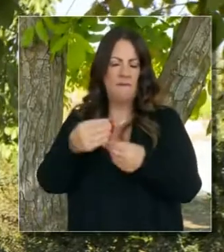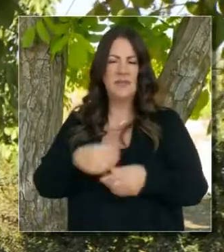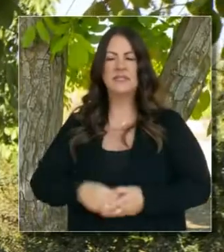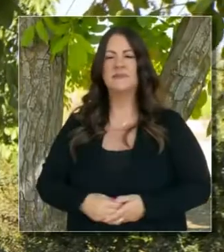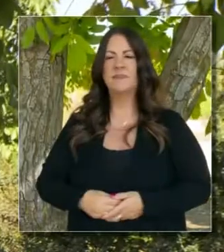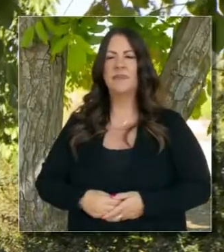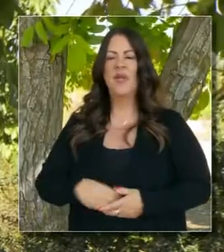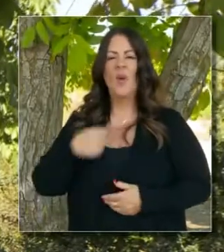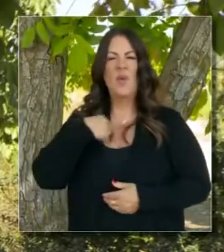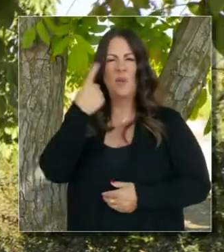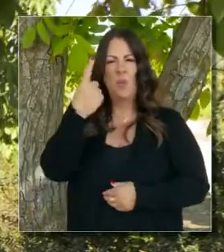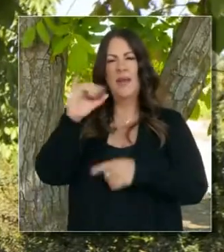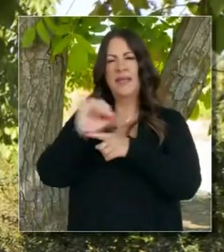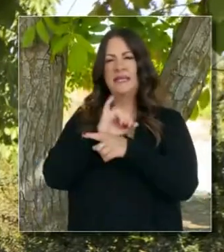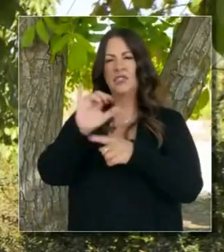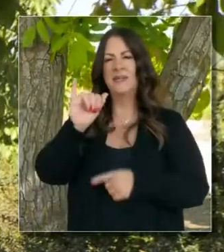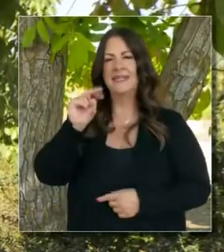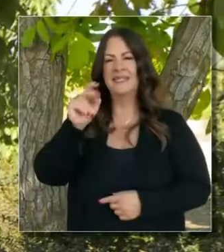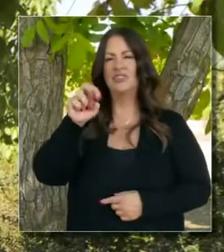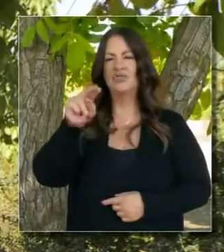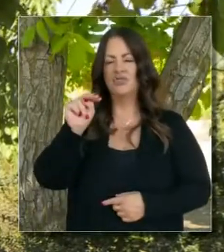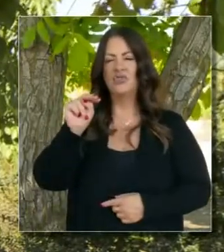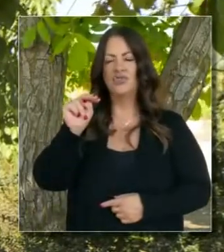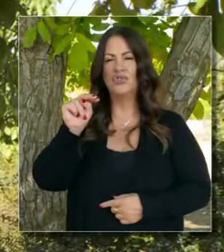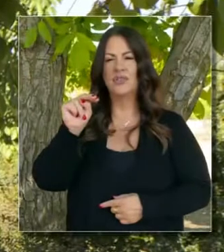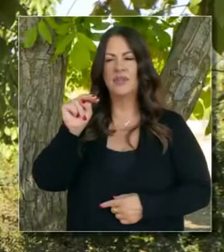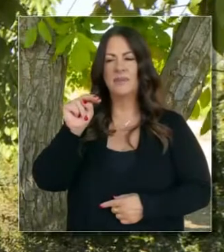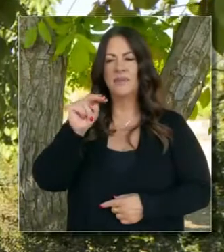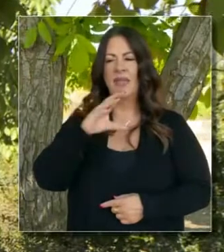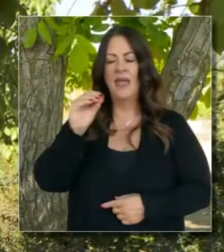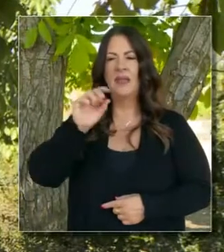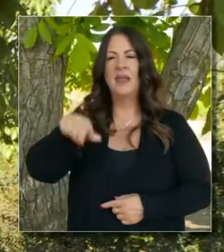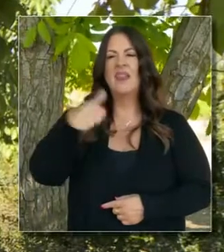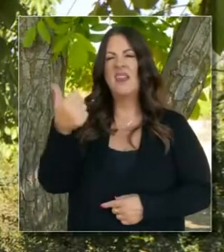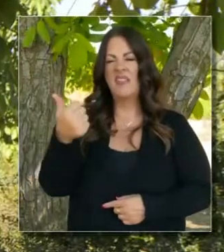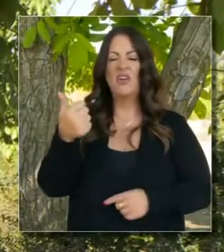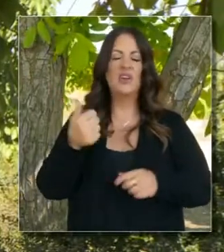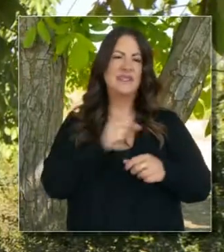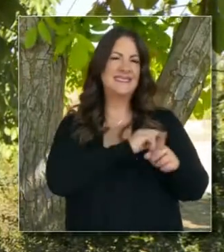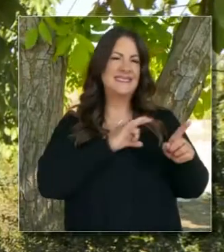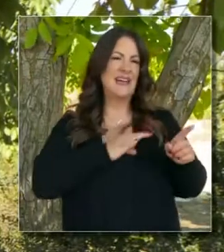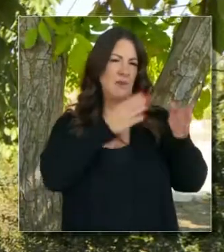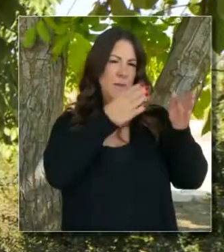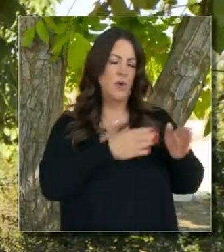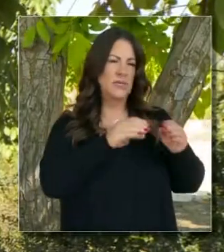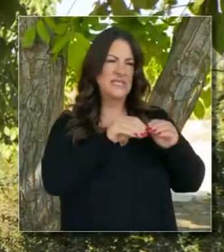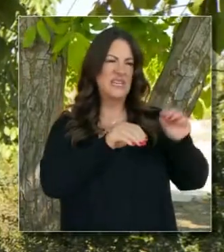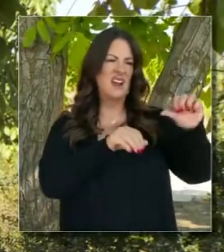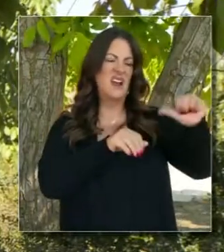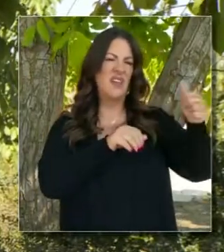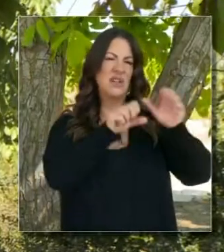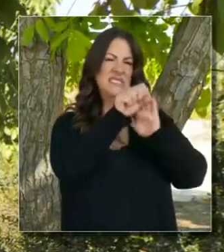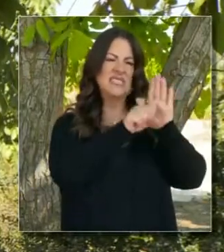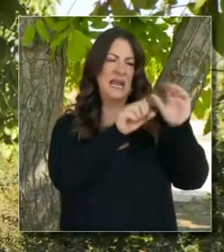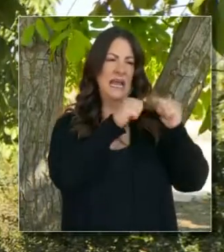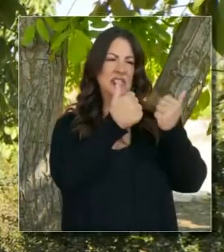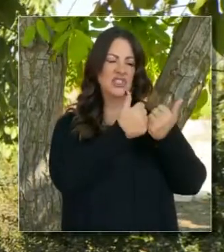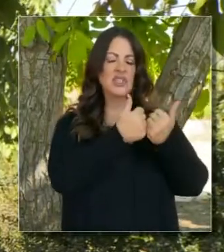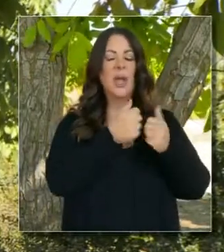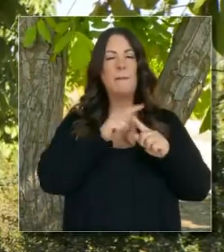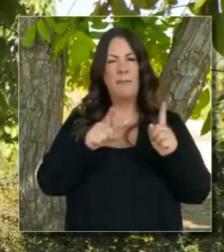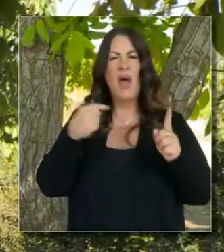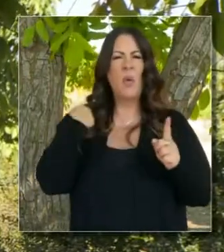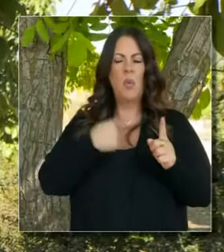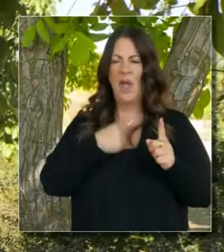las oficinas. Uno de los individuos, una pasante y otro trabajadores del personal en las agencias del estado. Así que